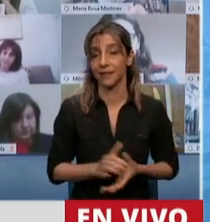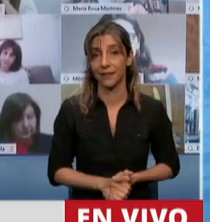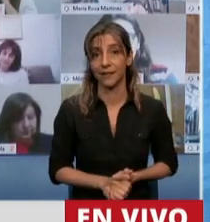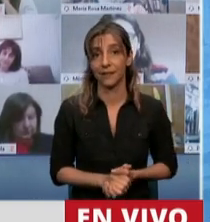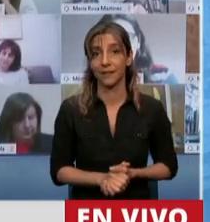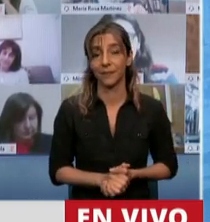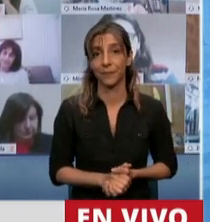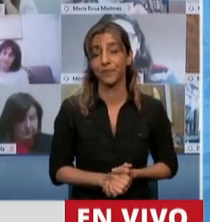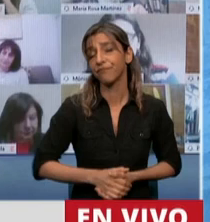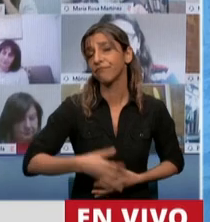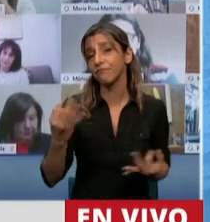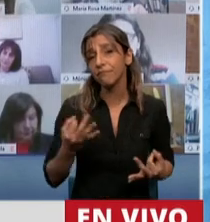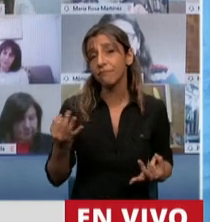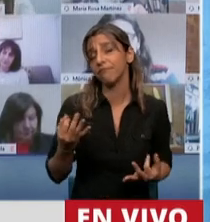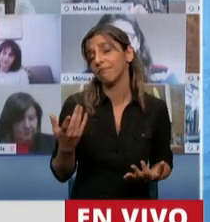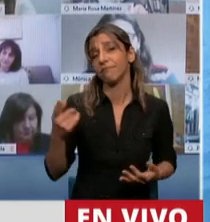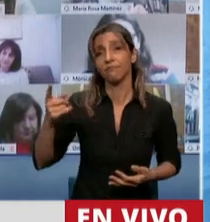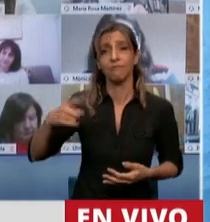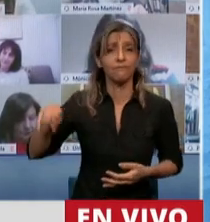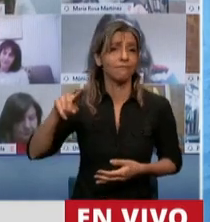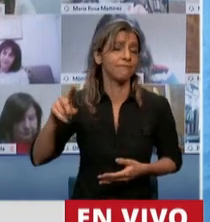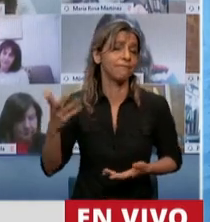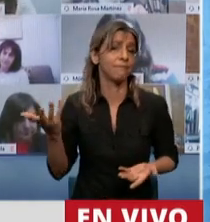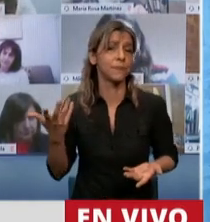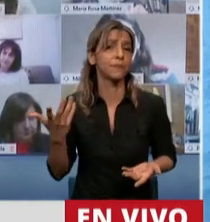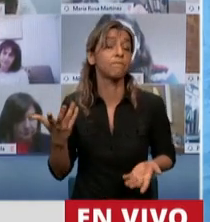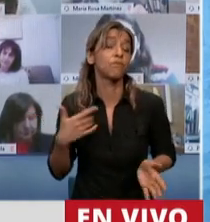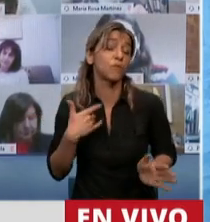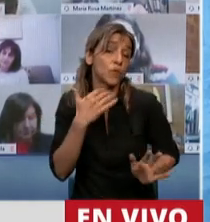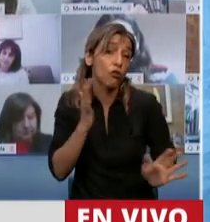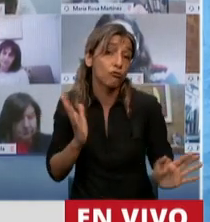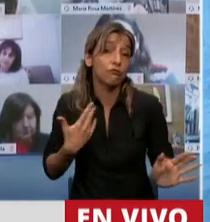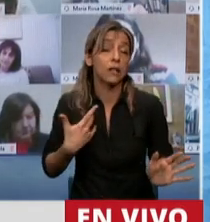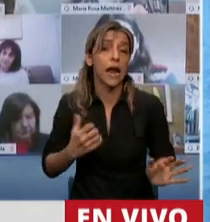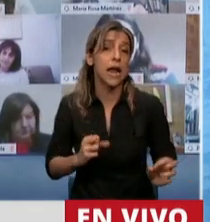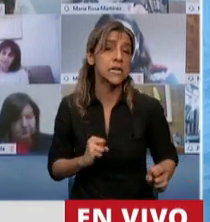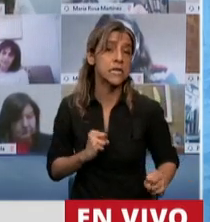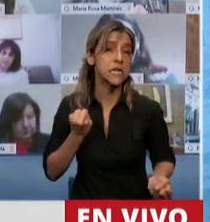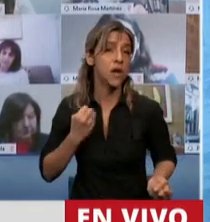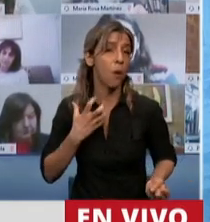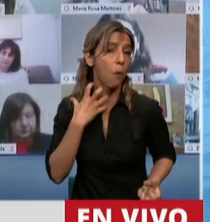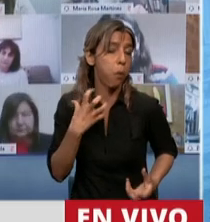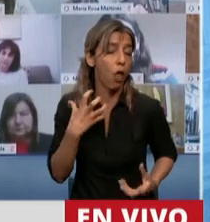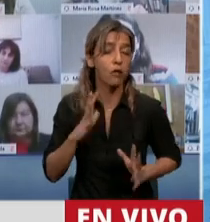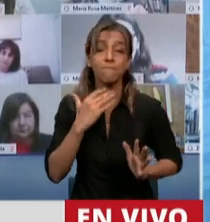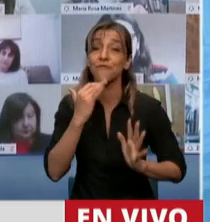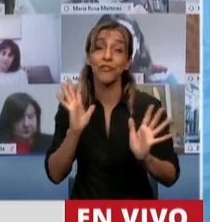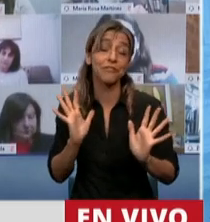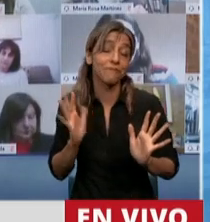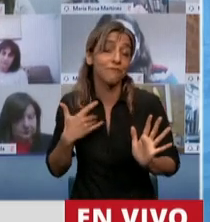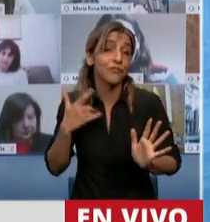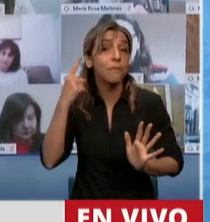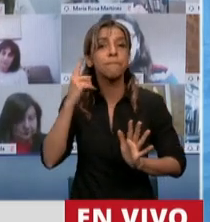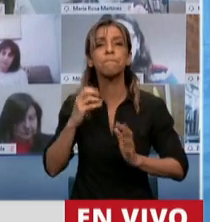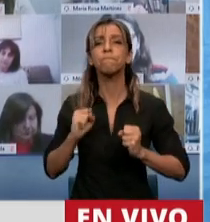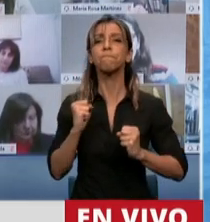digamos, inquietud, por no denominarlo resentimiento, que les significa que esta semana,